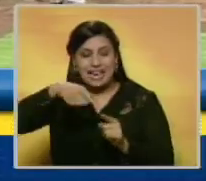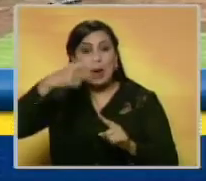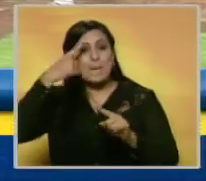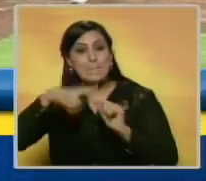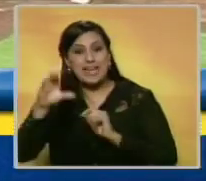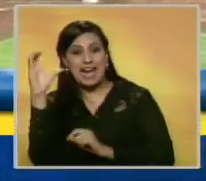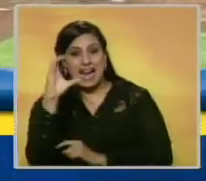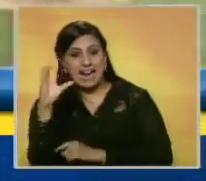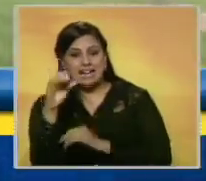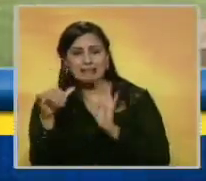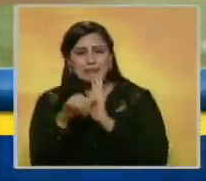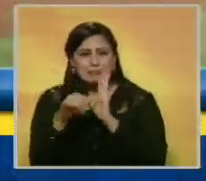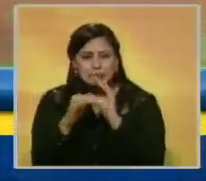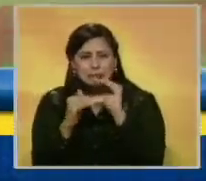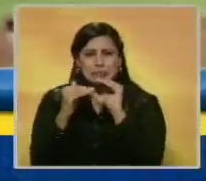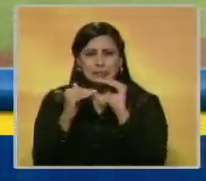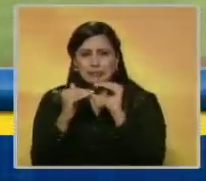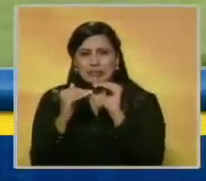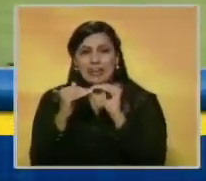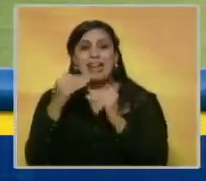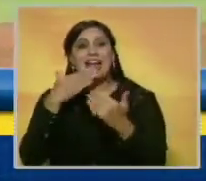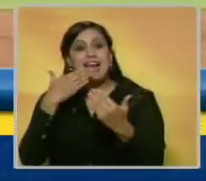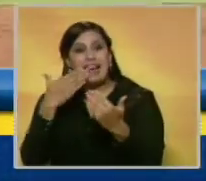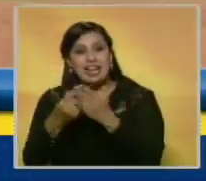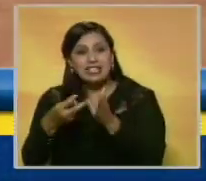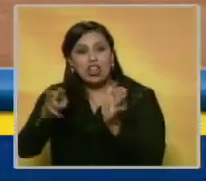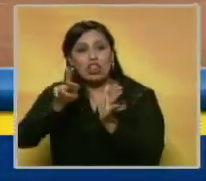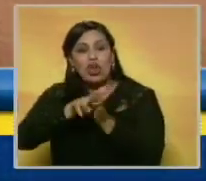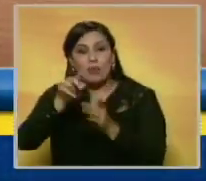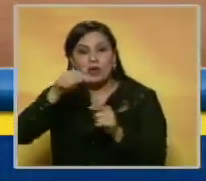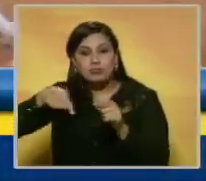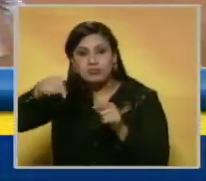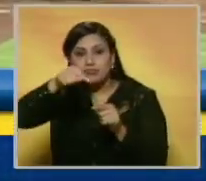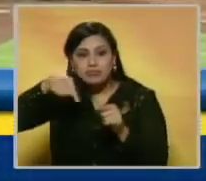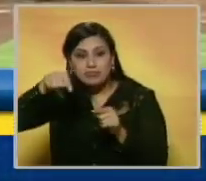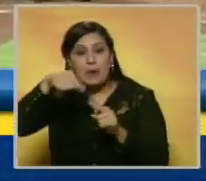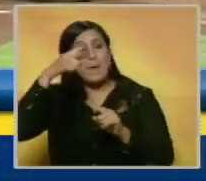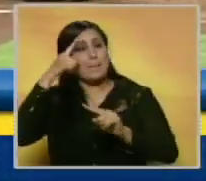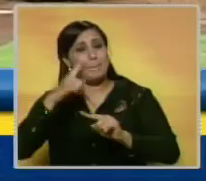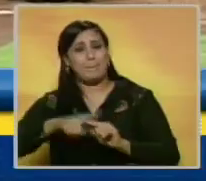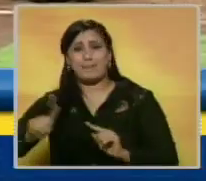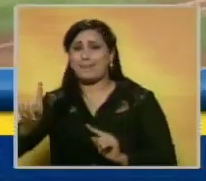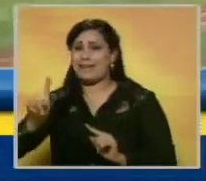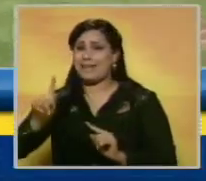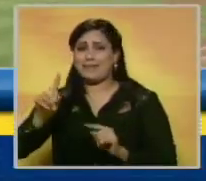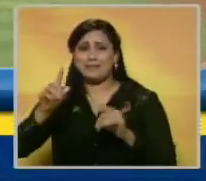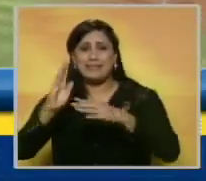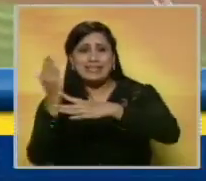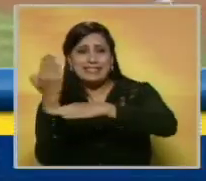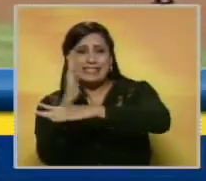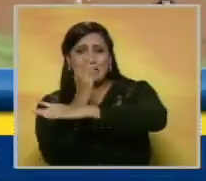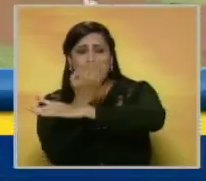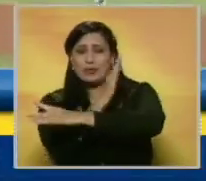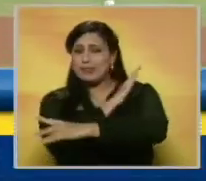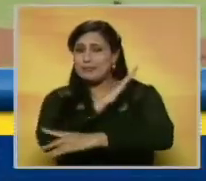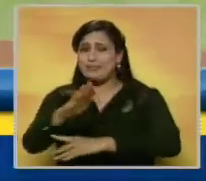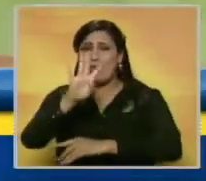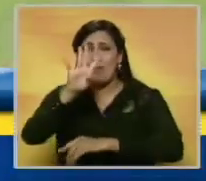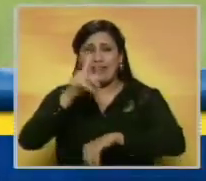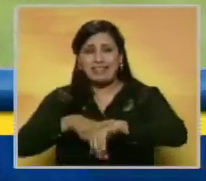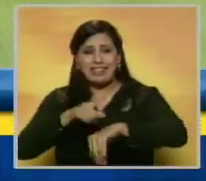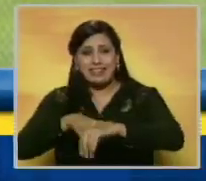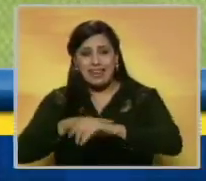Caracas se acercó en la parte baja de esa entrada gracias a un doble de Jordi Torrealba. Sin embargo, La Guaira retomó la ventaja en el cuarto